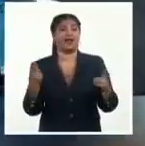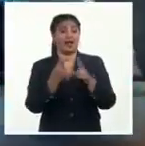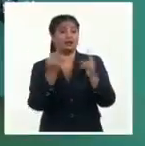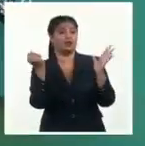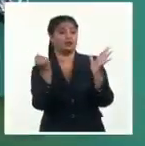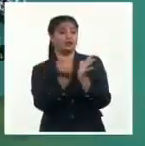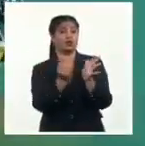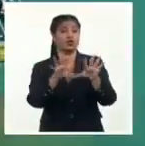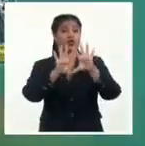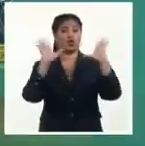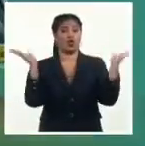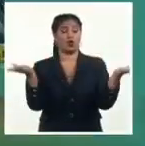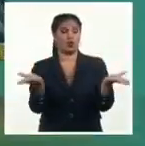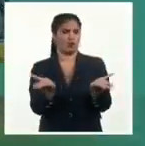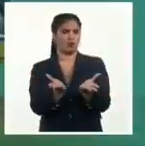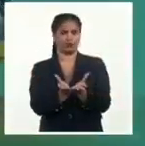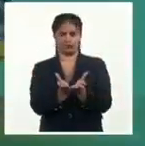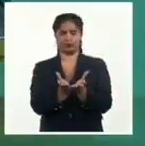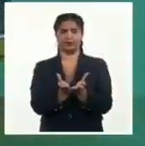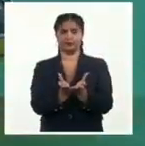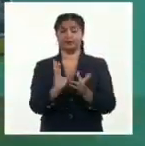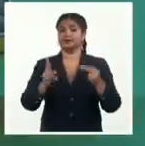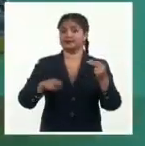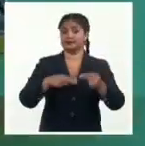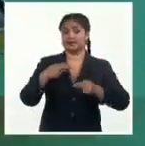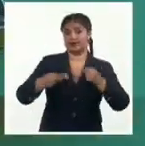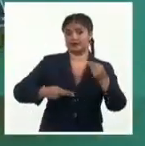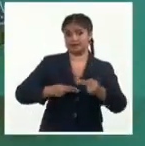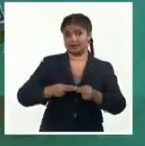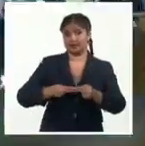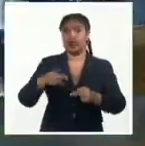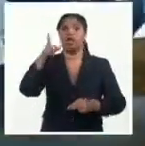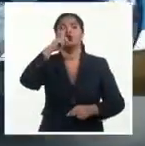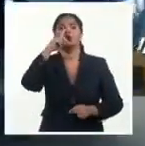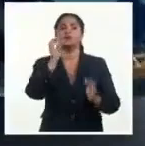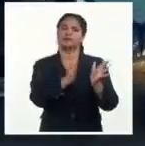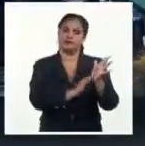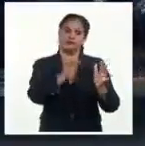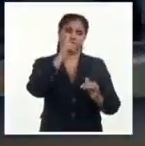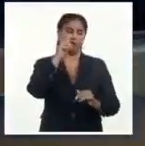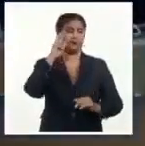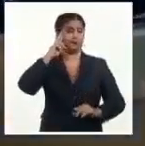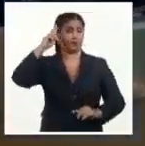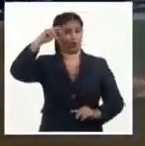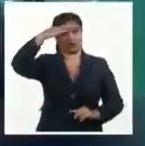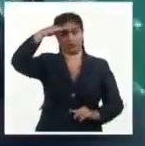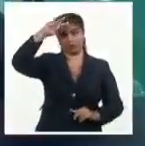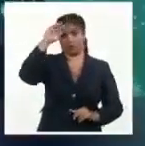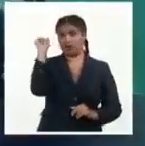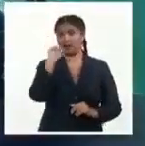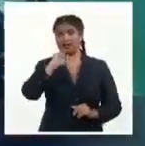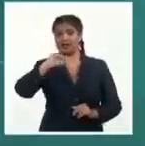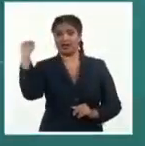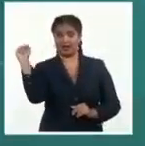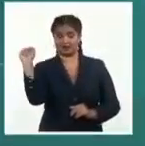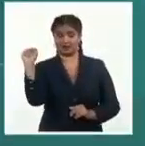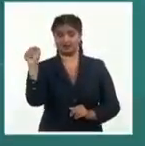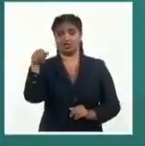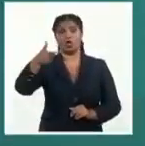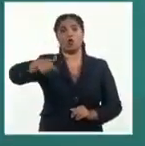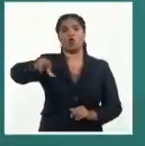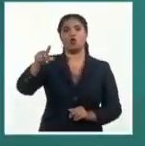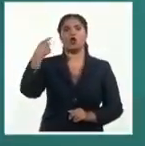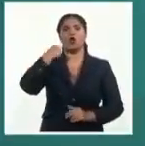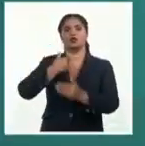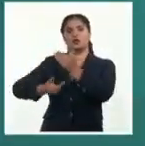del Mundo de la Star Sailors League a efectuarse en Bahrein en noviembre. Recordemos que nuestro país alcanzó el cupo a dicho evento en julio